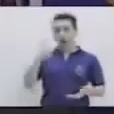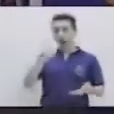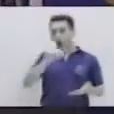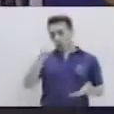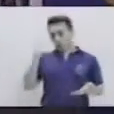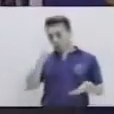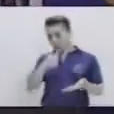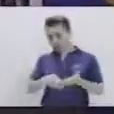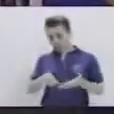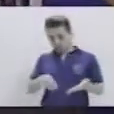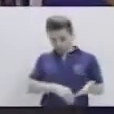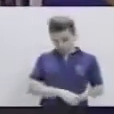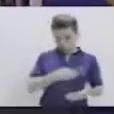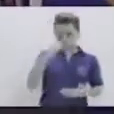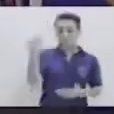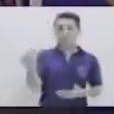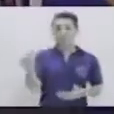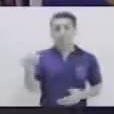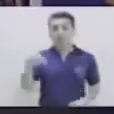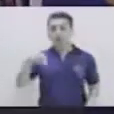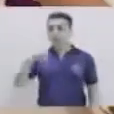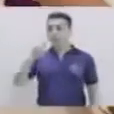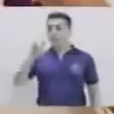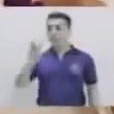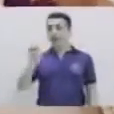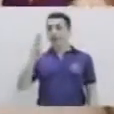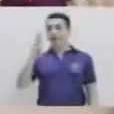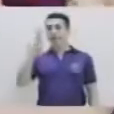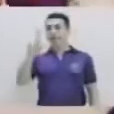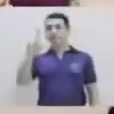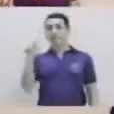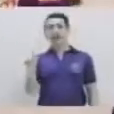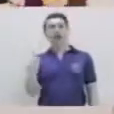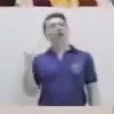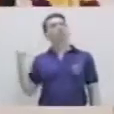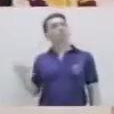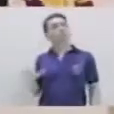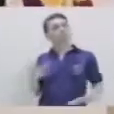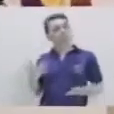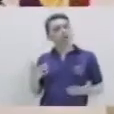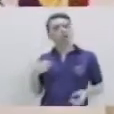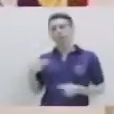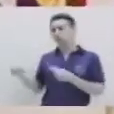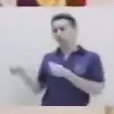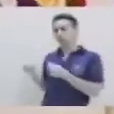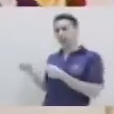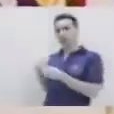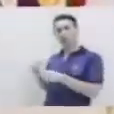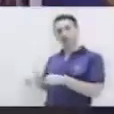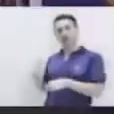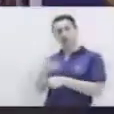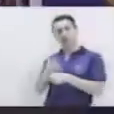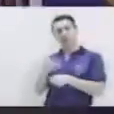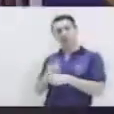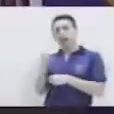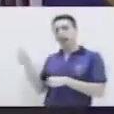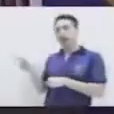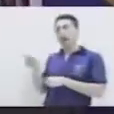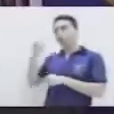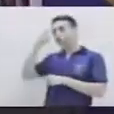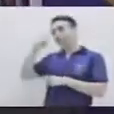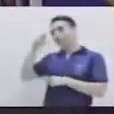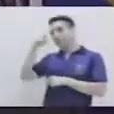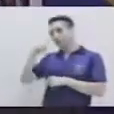¡Puebla! ¡Puebla! Es un lugar que está muy cerca de nosotros. ¿Sabes dónde es? En